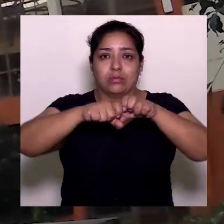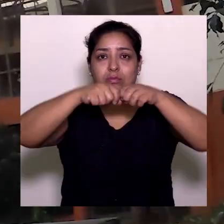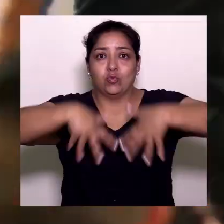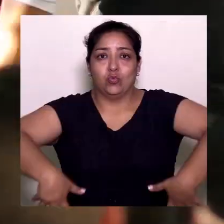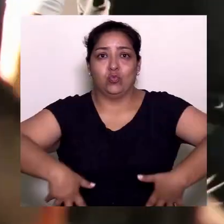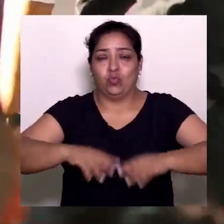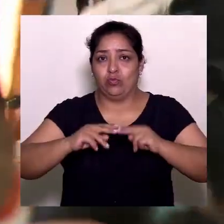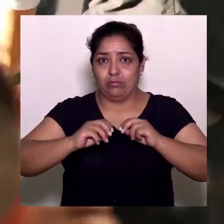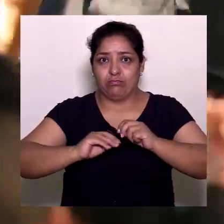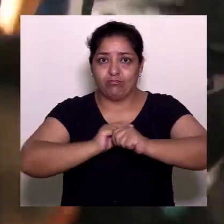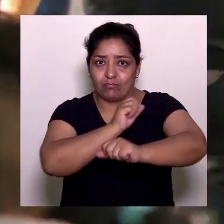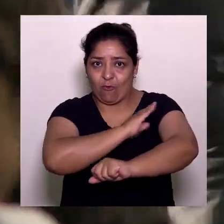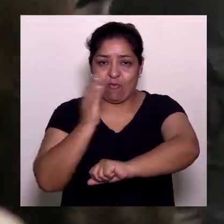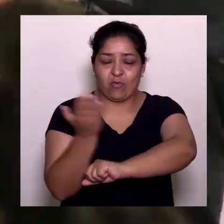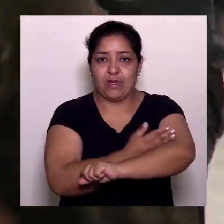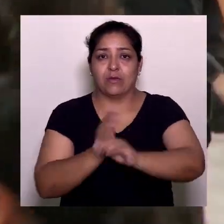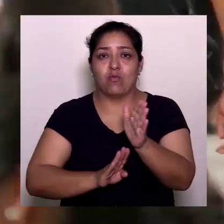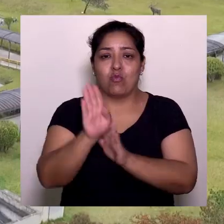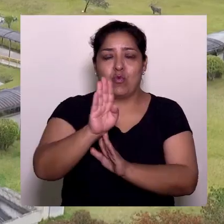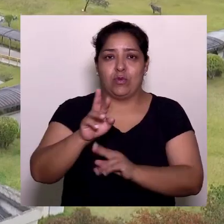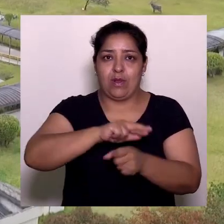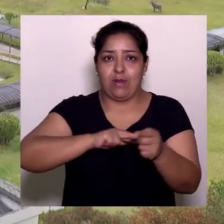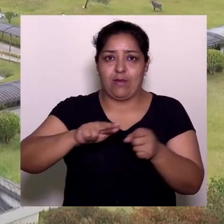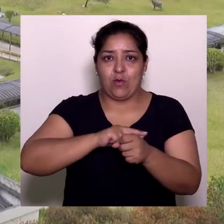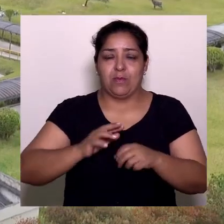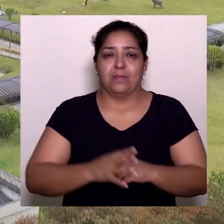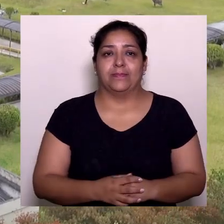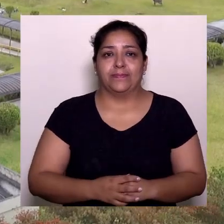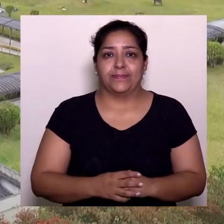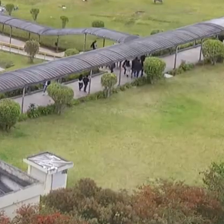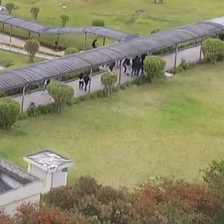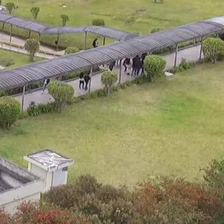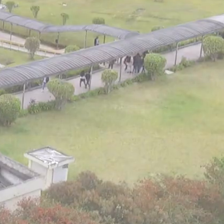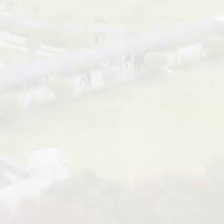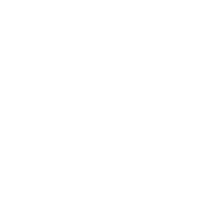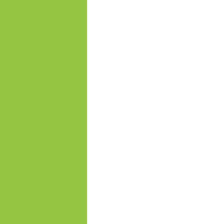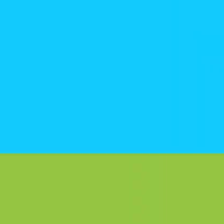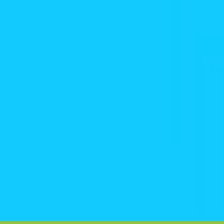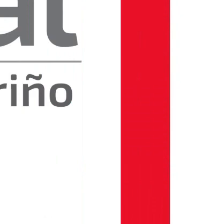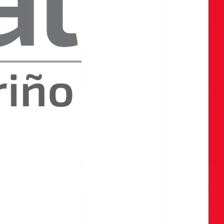que permitirán fortalecer la infraestructura educativa y el progreso regional.